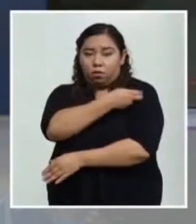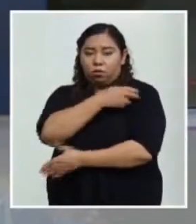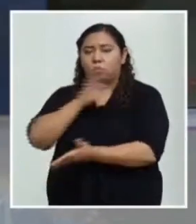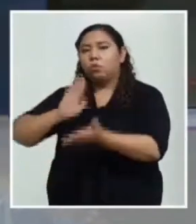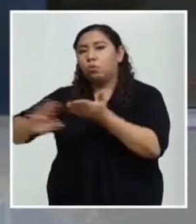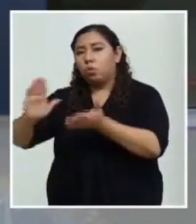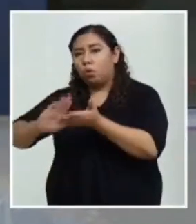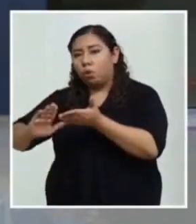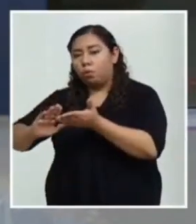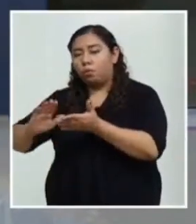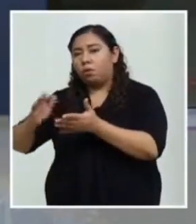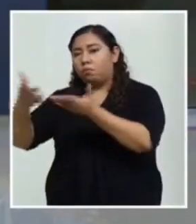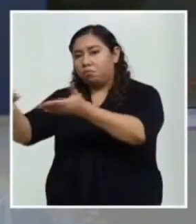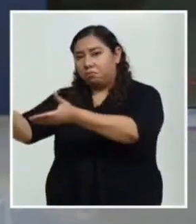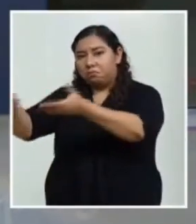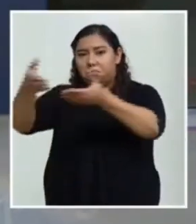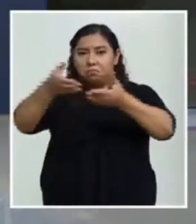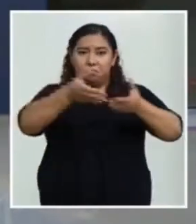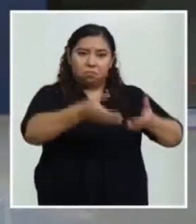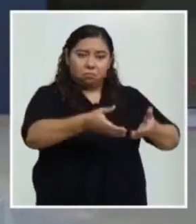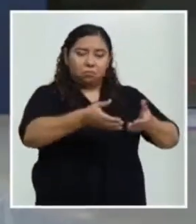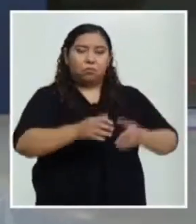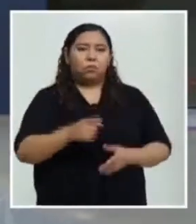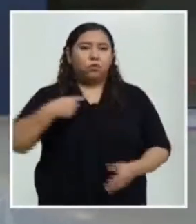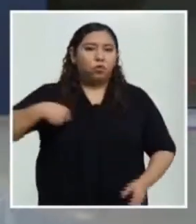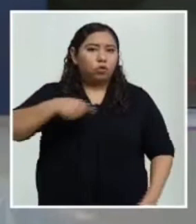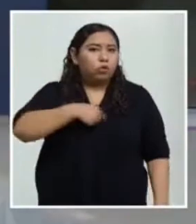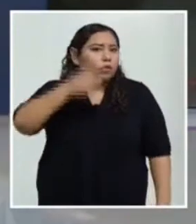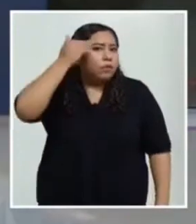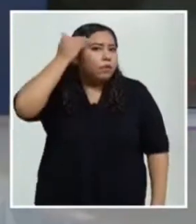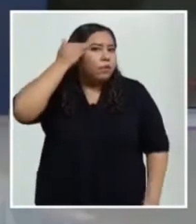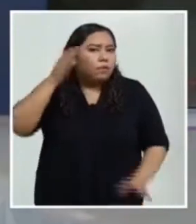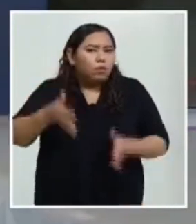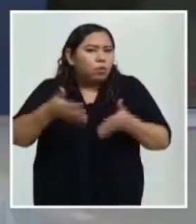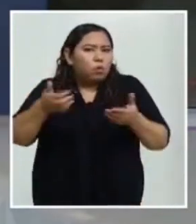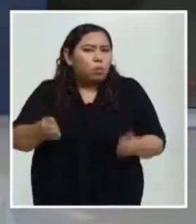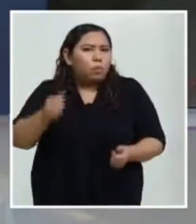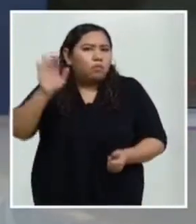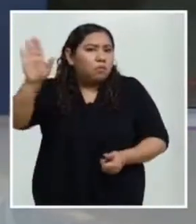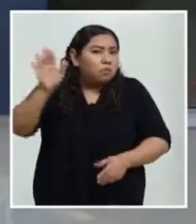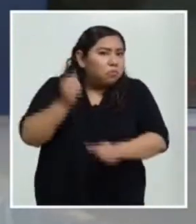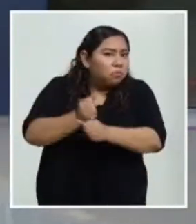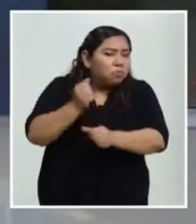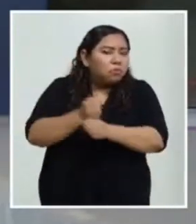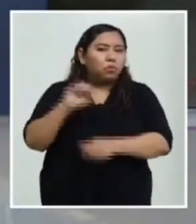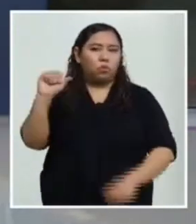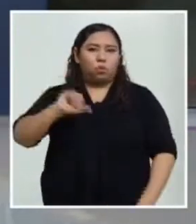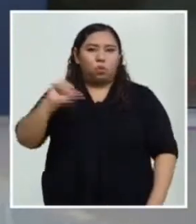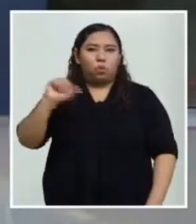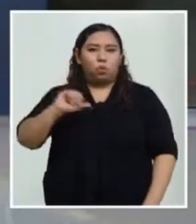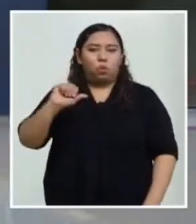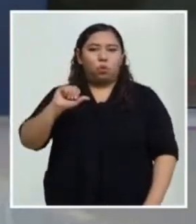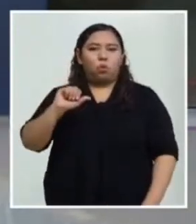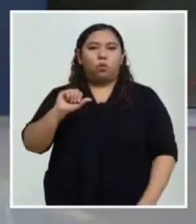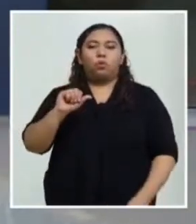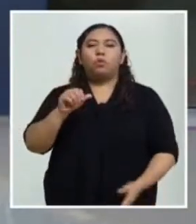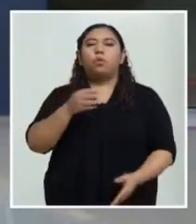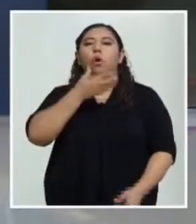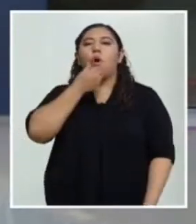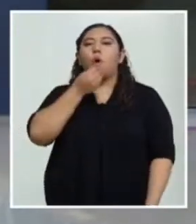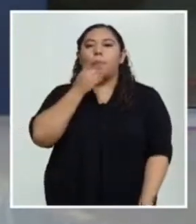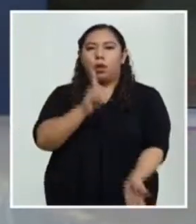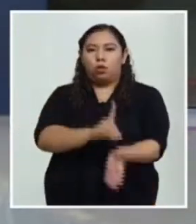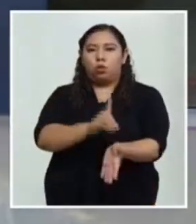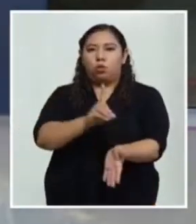vacunas, hemos invitado esta tarde al doctor Jarbas Barbosa da Silva,